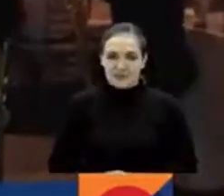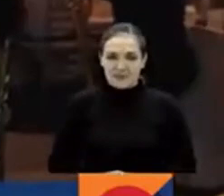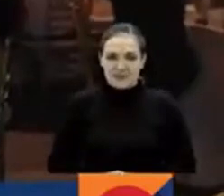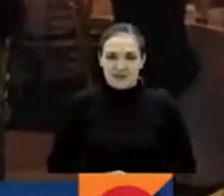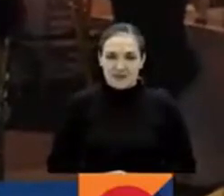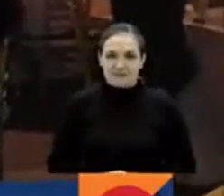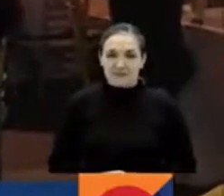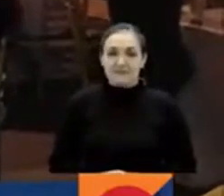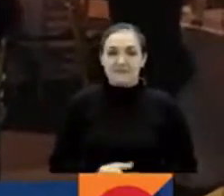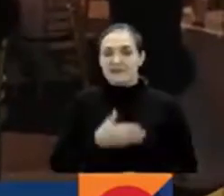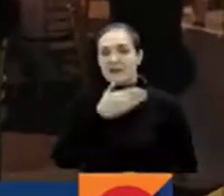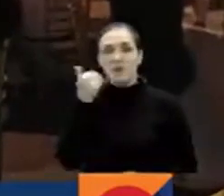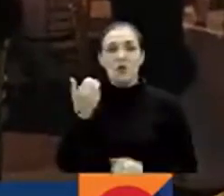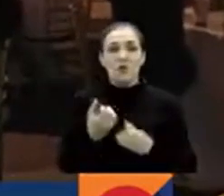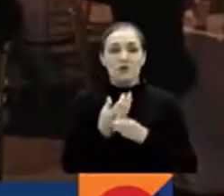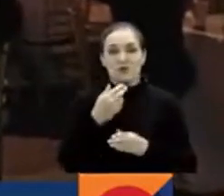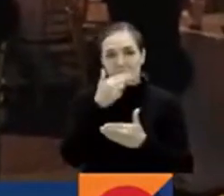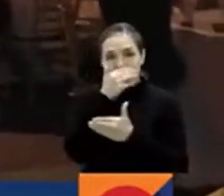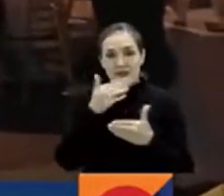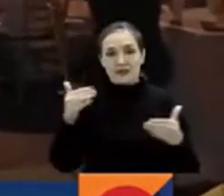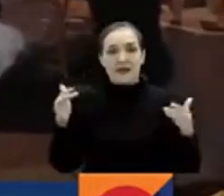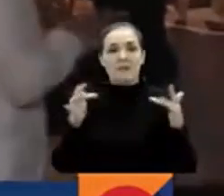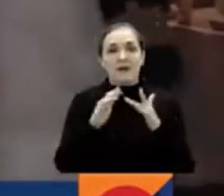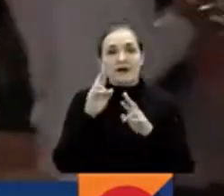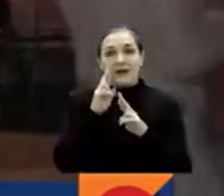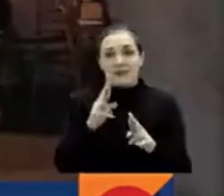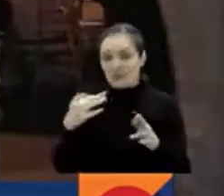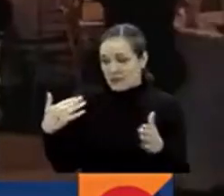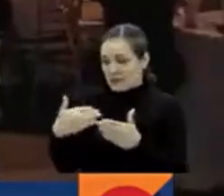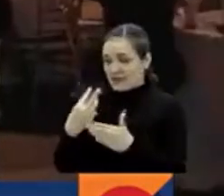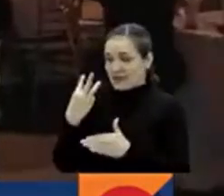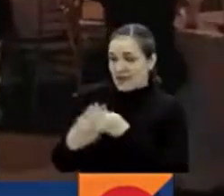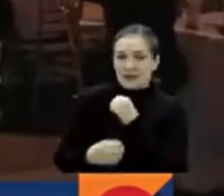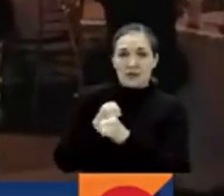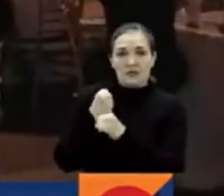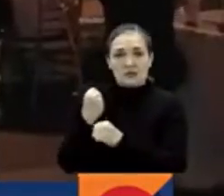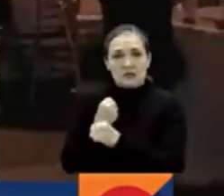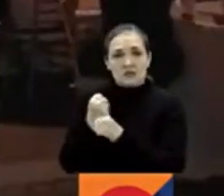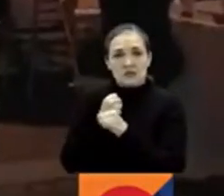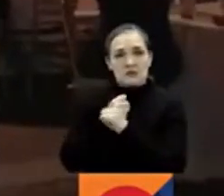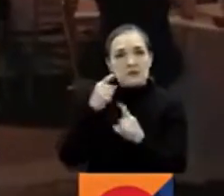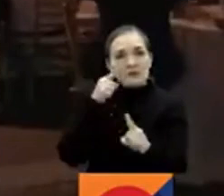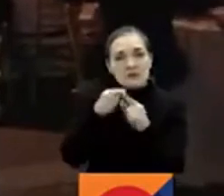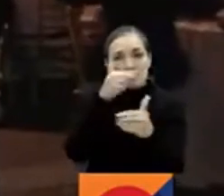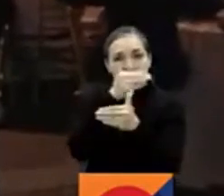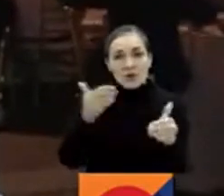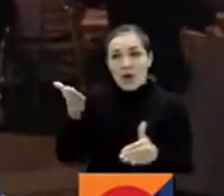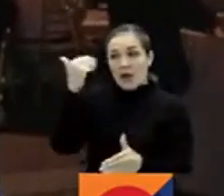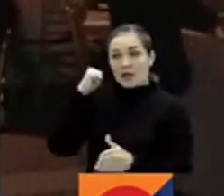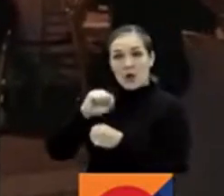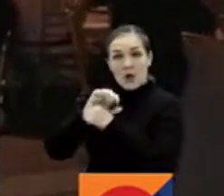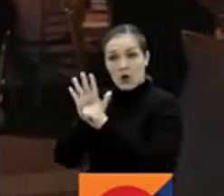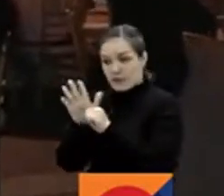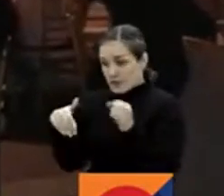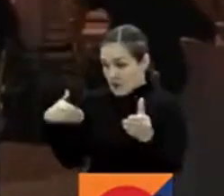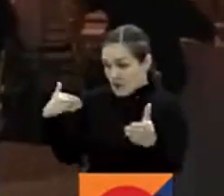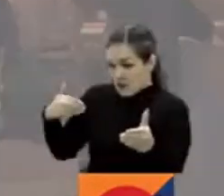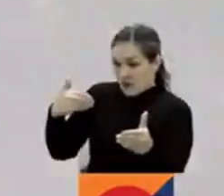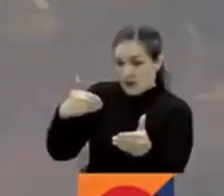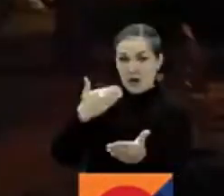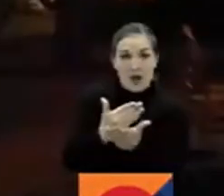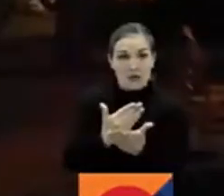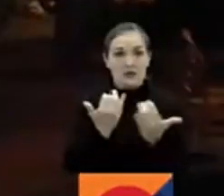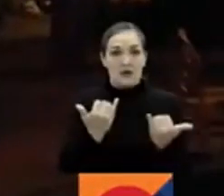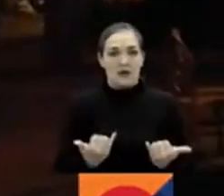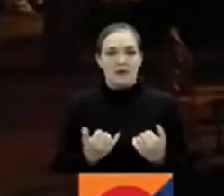producción infantil es el reconocimiento de tres años de trabajar por los niños desde la pandemia para buscar nuevas formas de llegar a